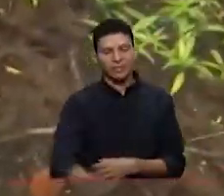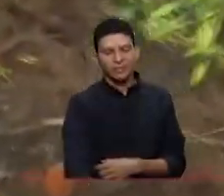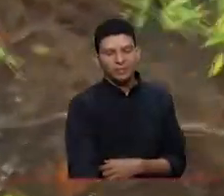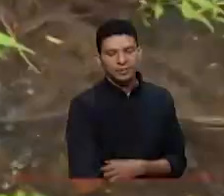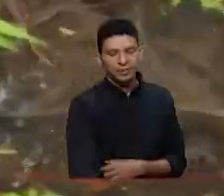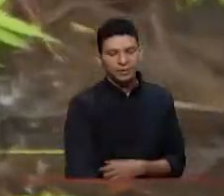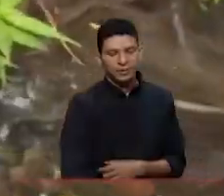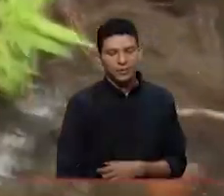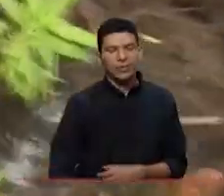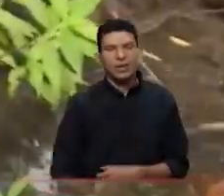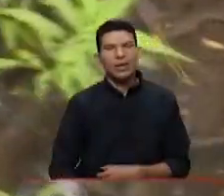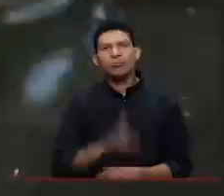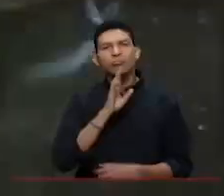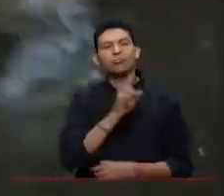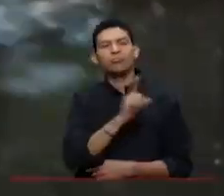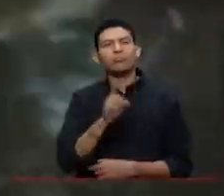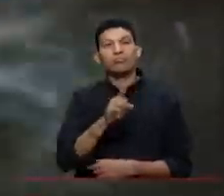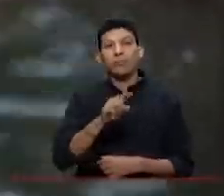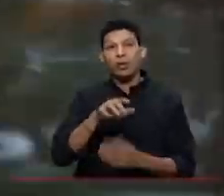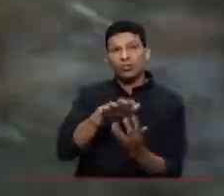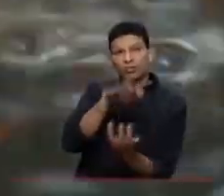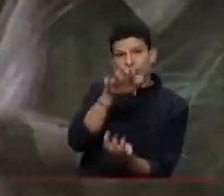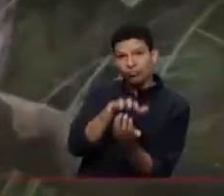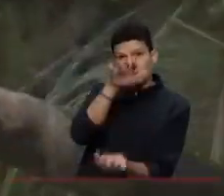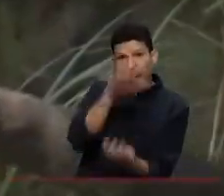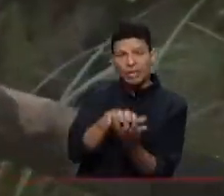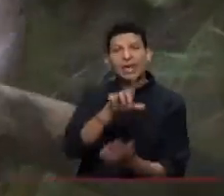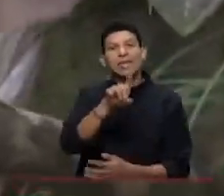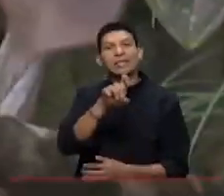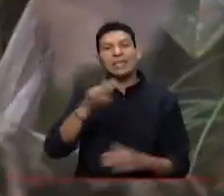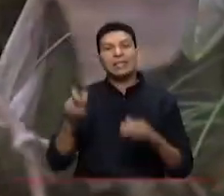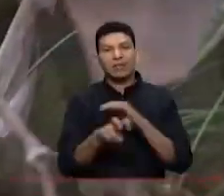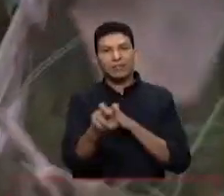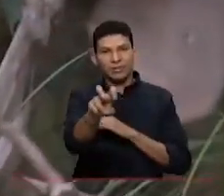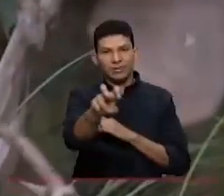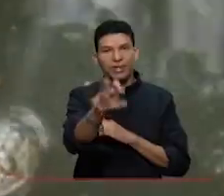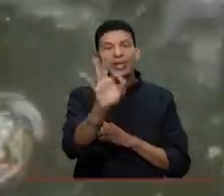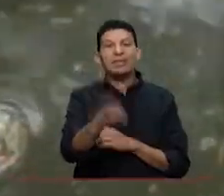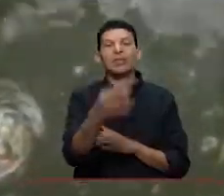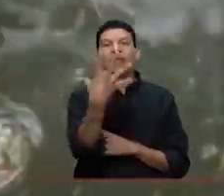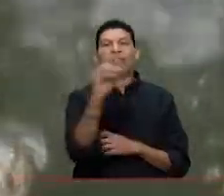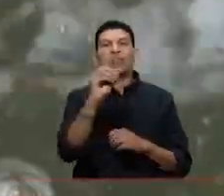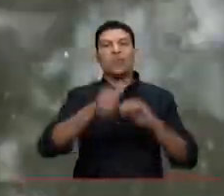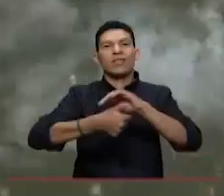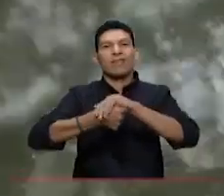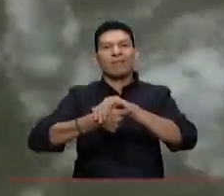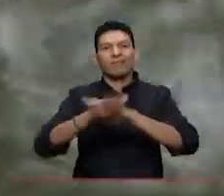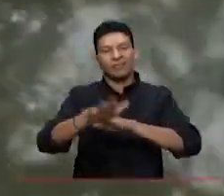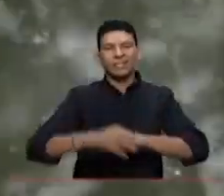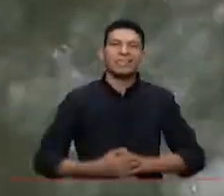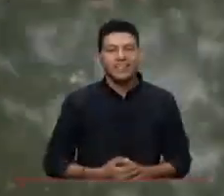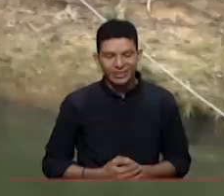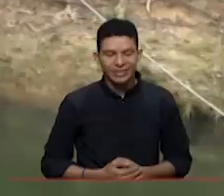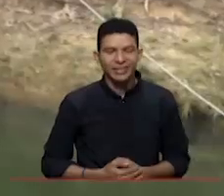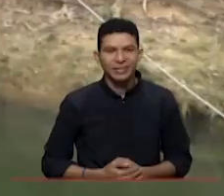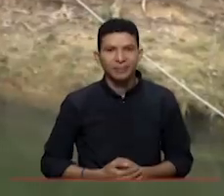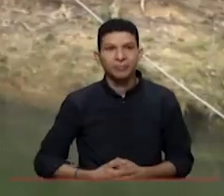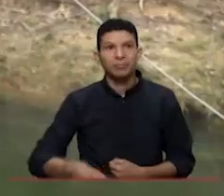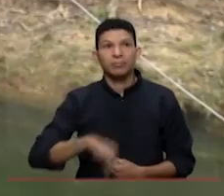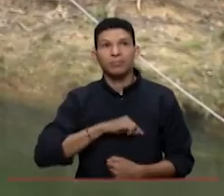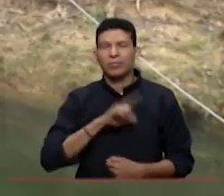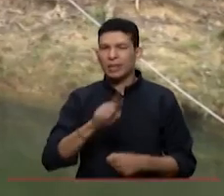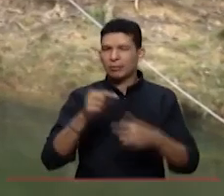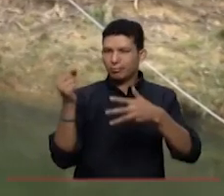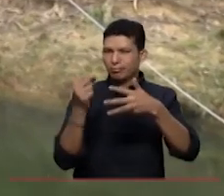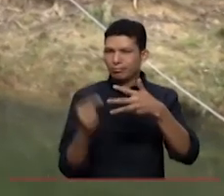Entre las especies se encontraban un caimán, seis boas y más de 50 tortugas semiacuáticas. Estamos aprovechando varias